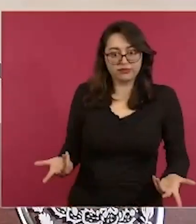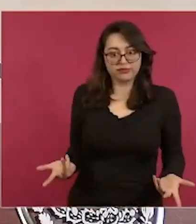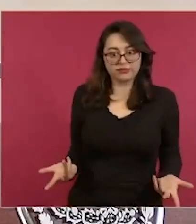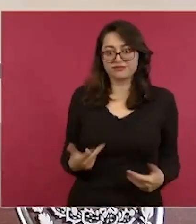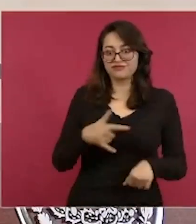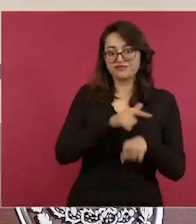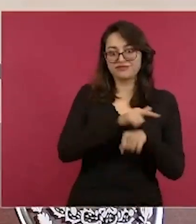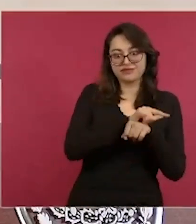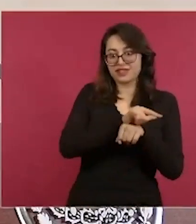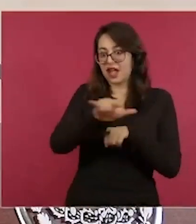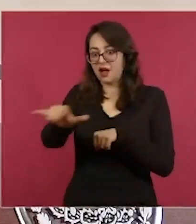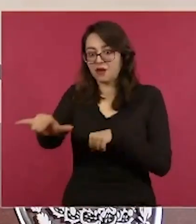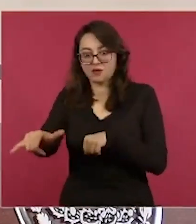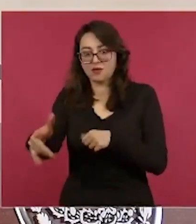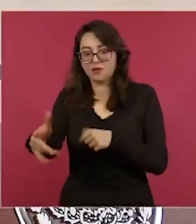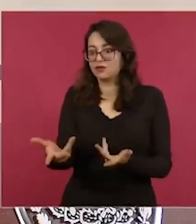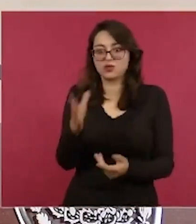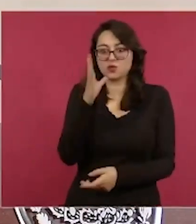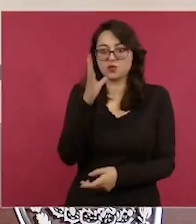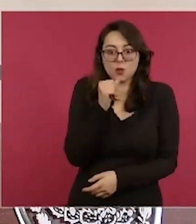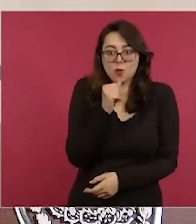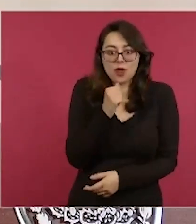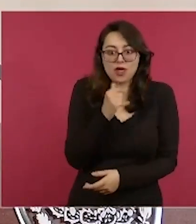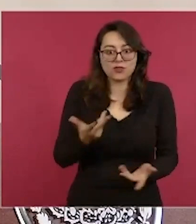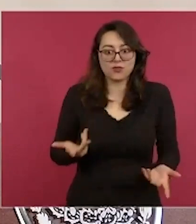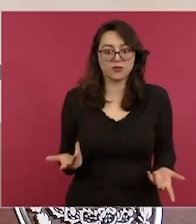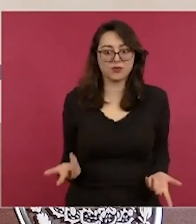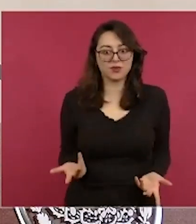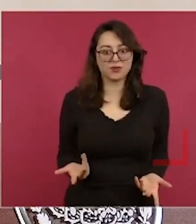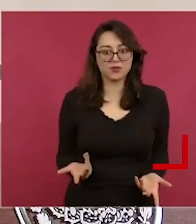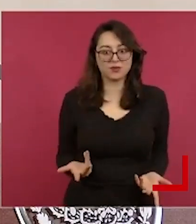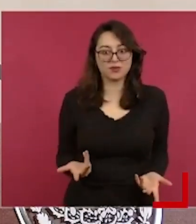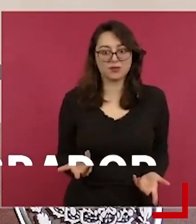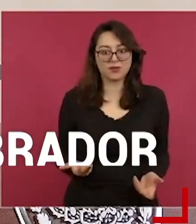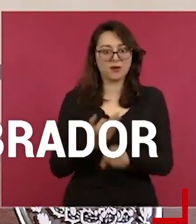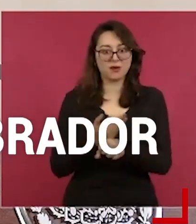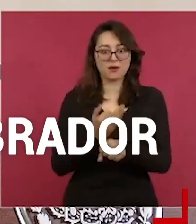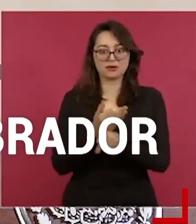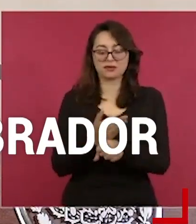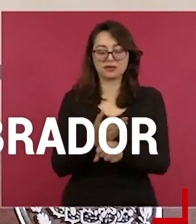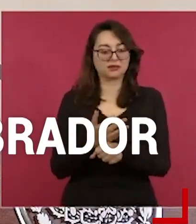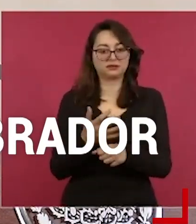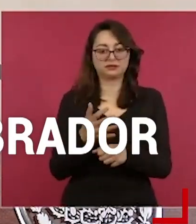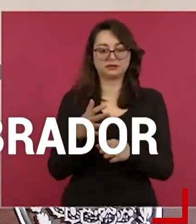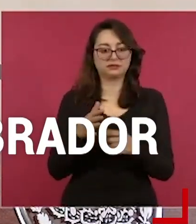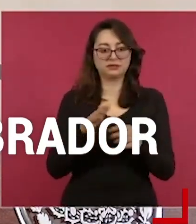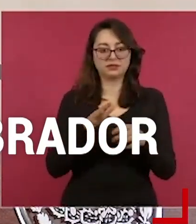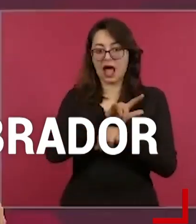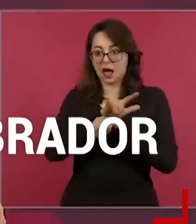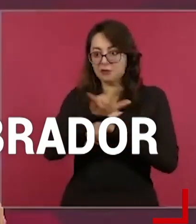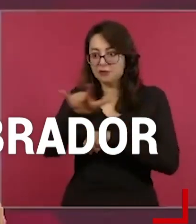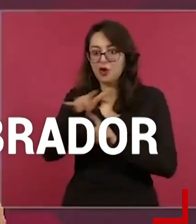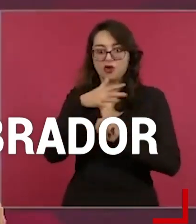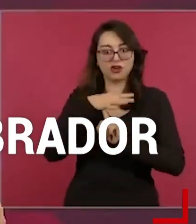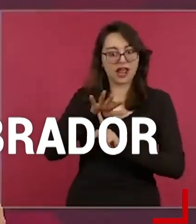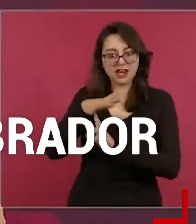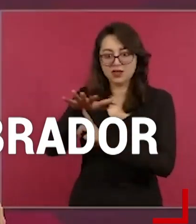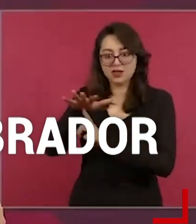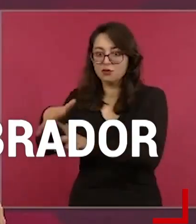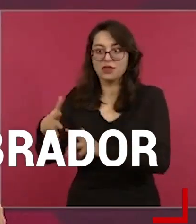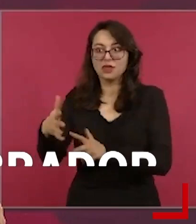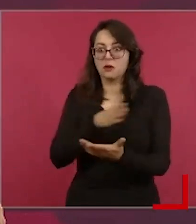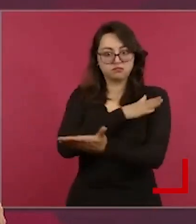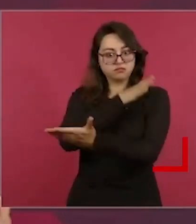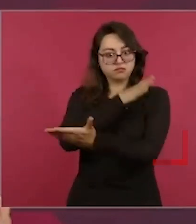posibilidades de volar, ni en avión, ni en helicóptero, no se puede